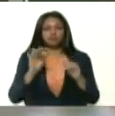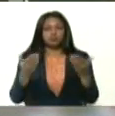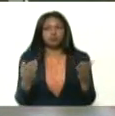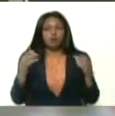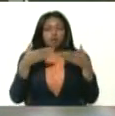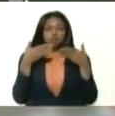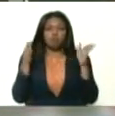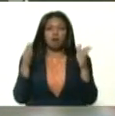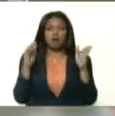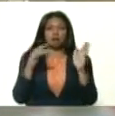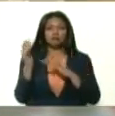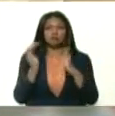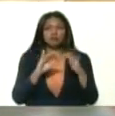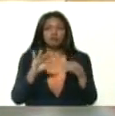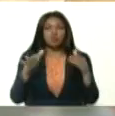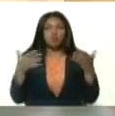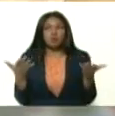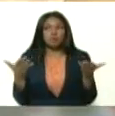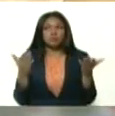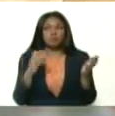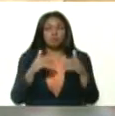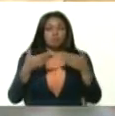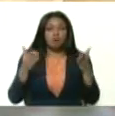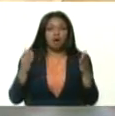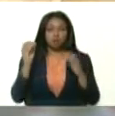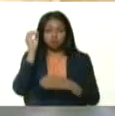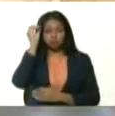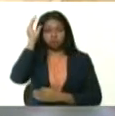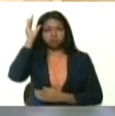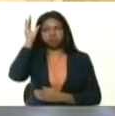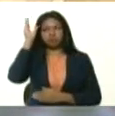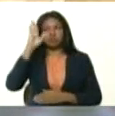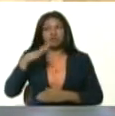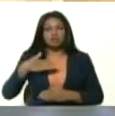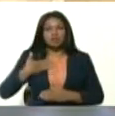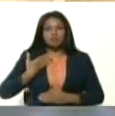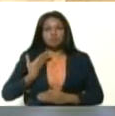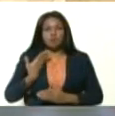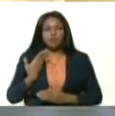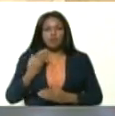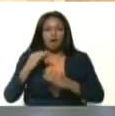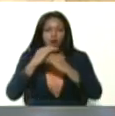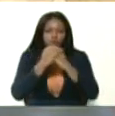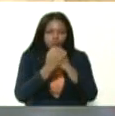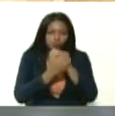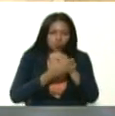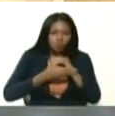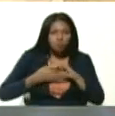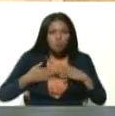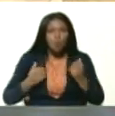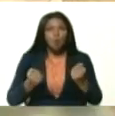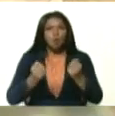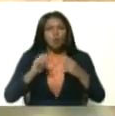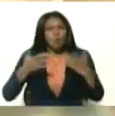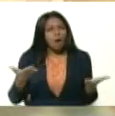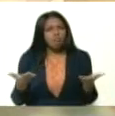descubrió Jesús, ¿cuándo descubrió Jesús su capacidad de curar? Se pregunta. ¿Cuándo?